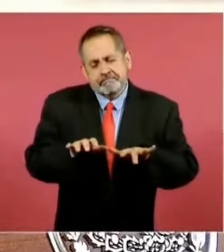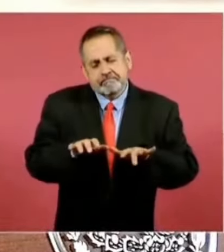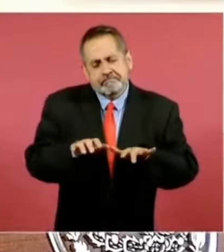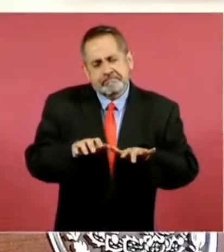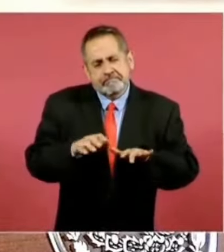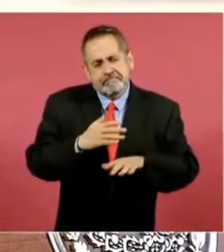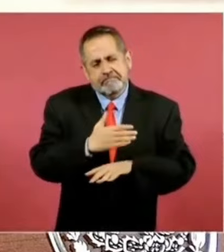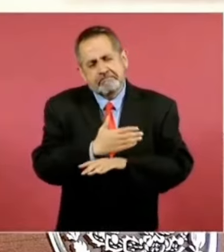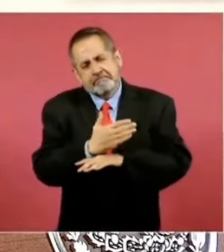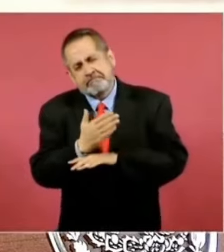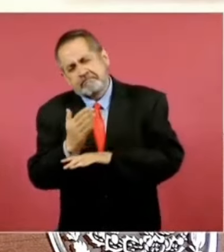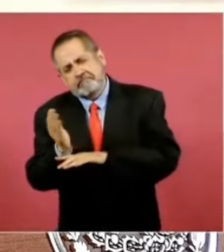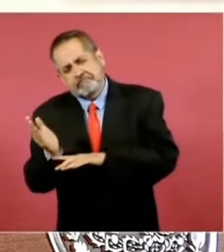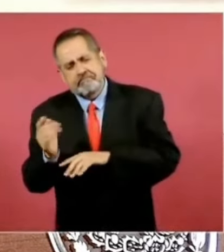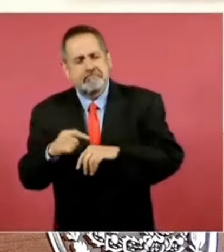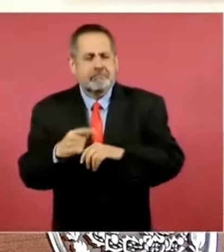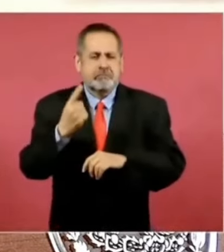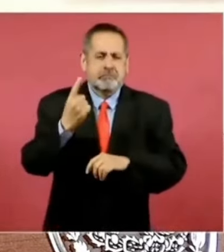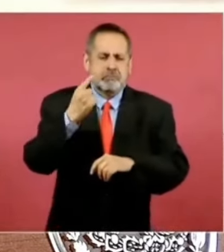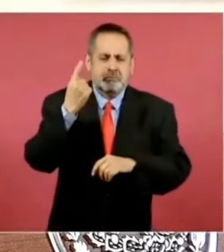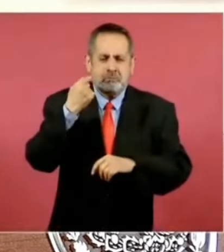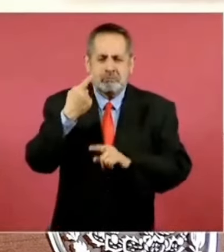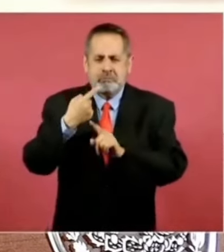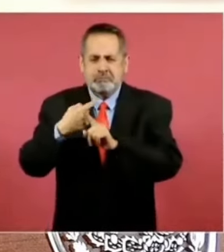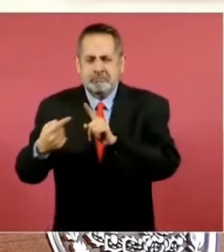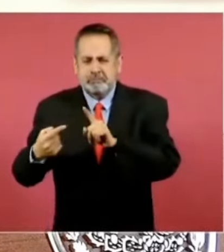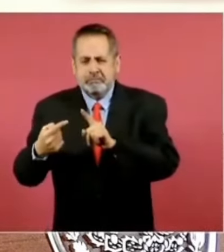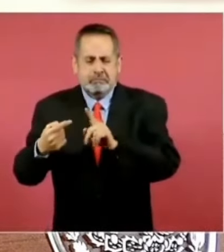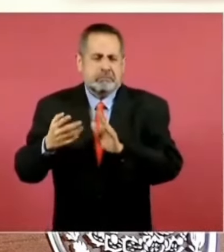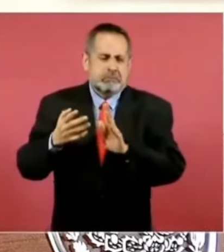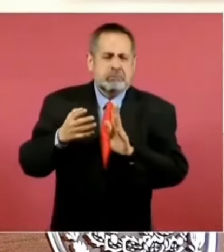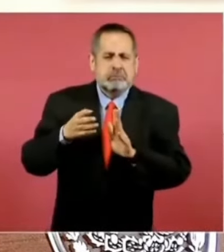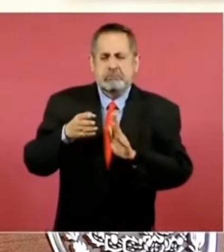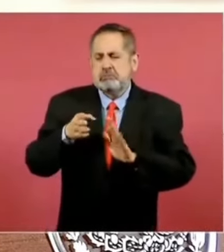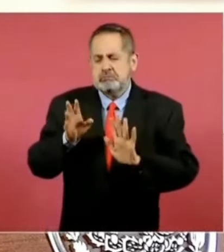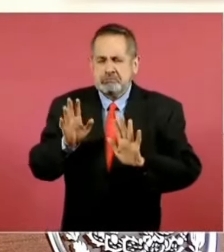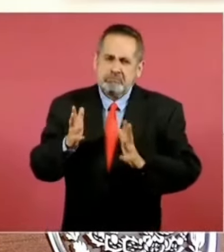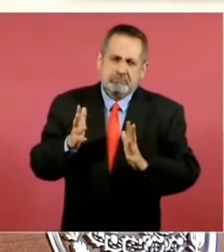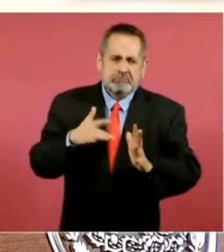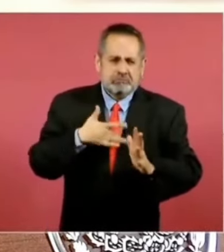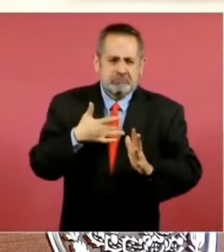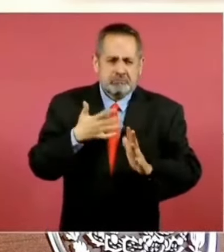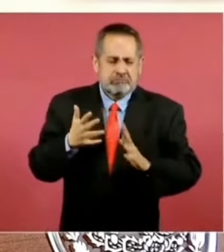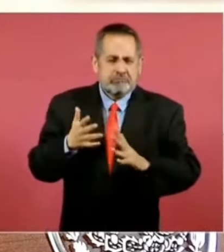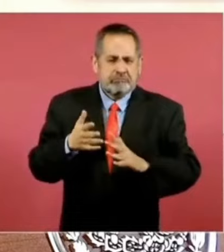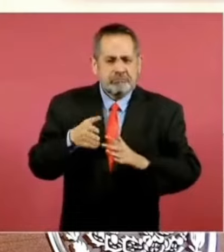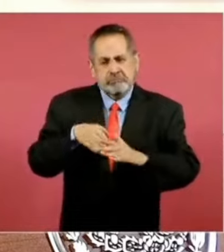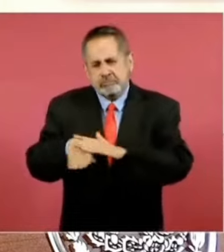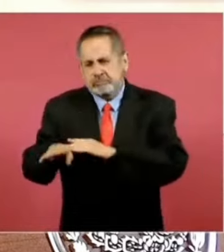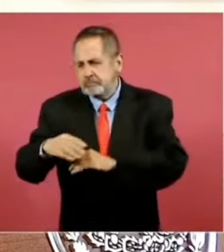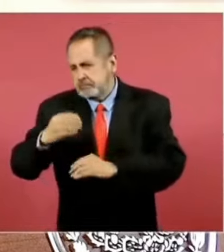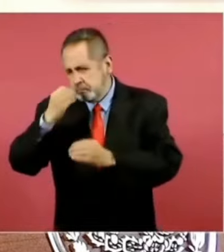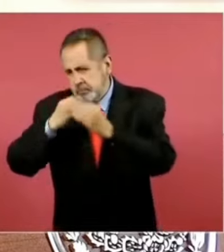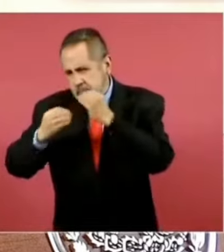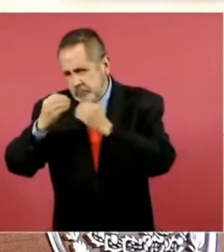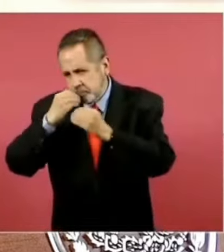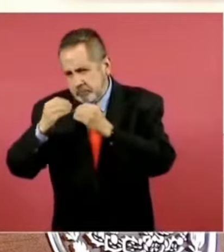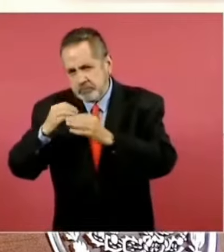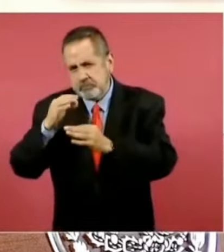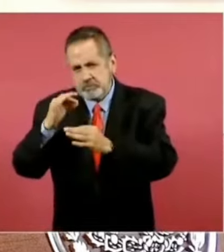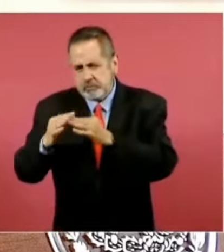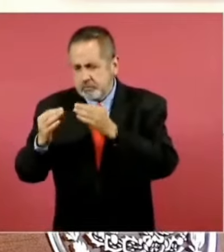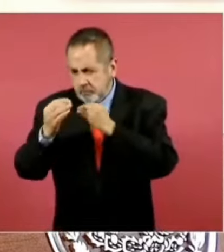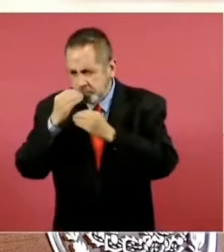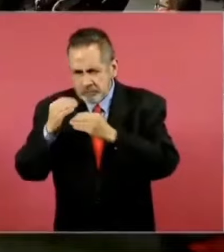una, una y media, que es la hora ya de la comida, la